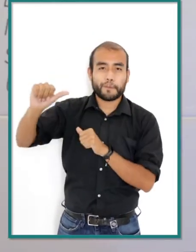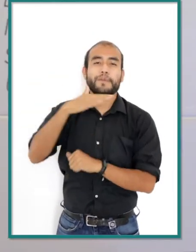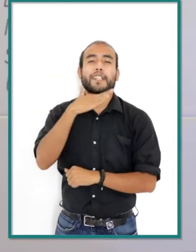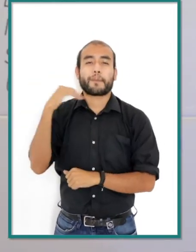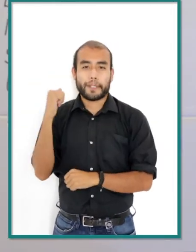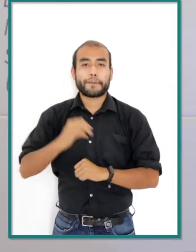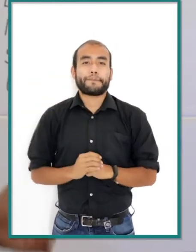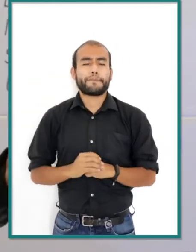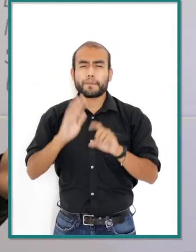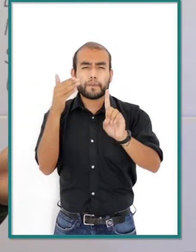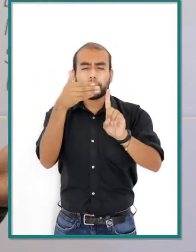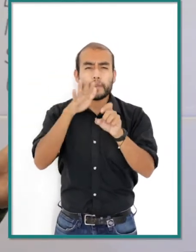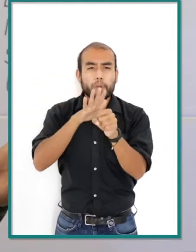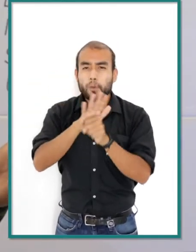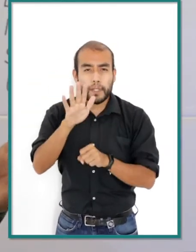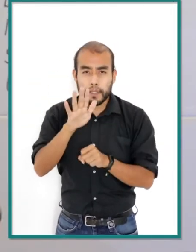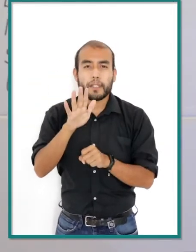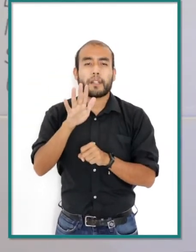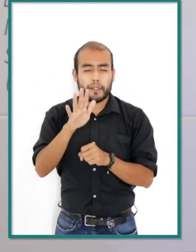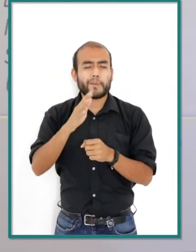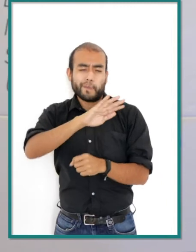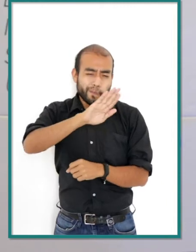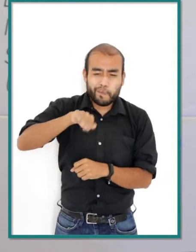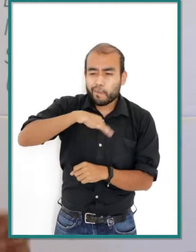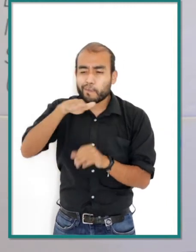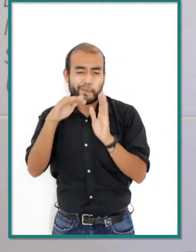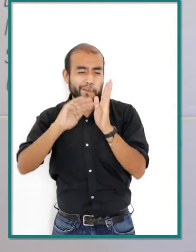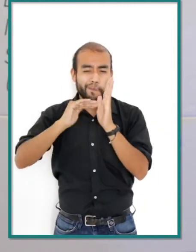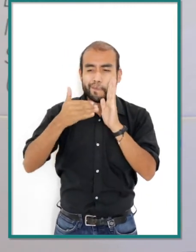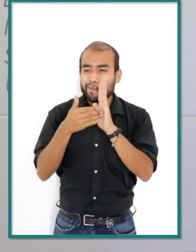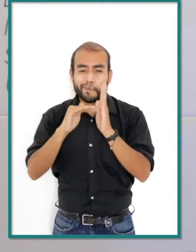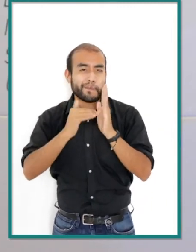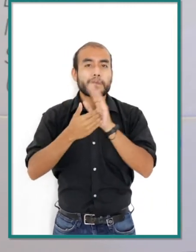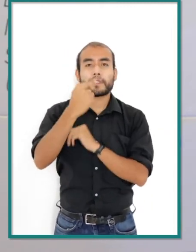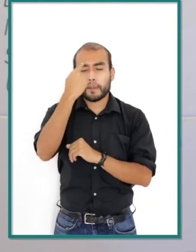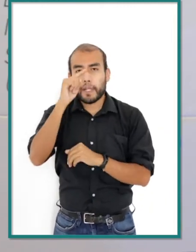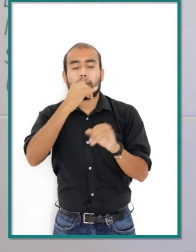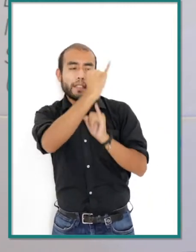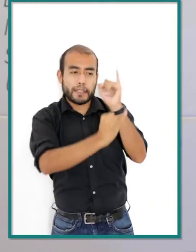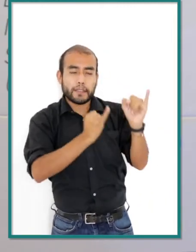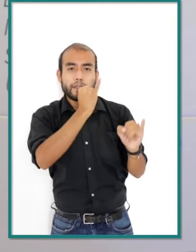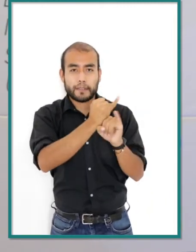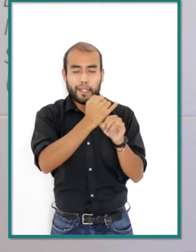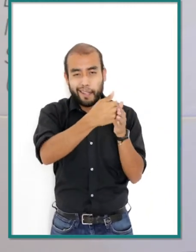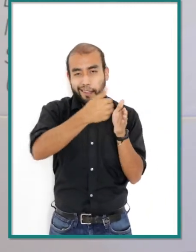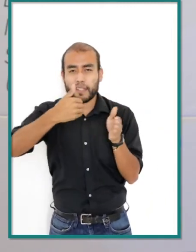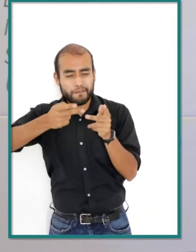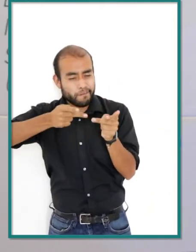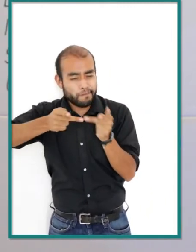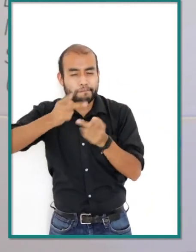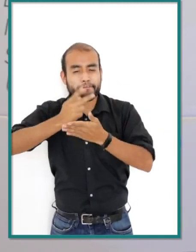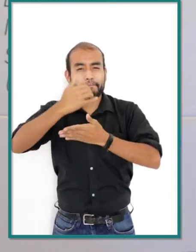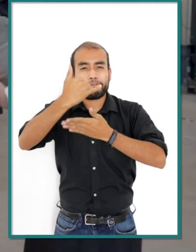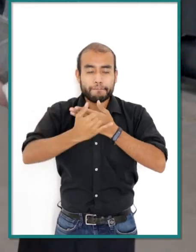del Sistema Alemán de Intercambio Académico. Con la finalidad de generar estrategias de internacionalización, a través de